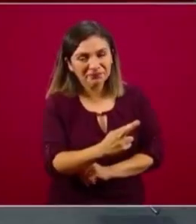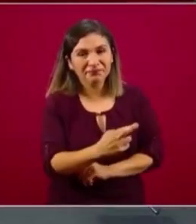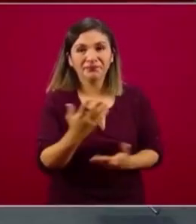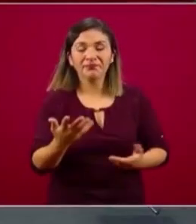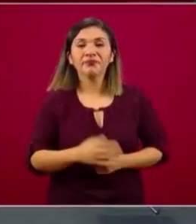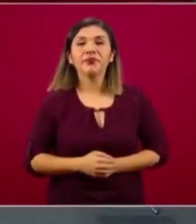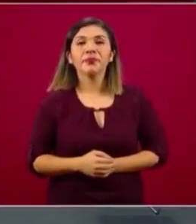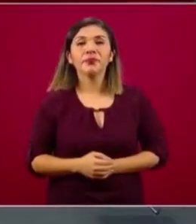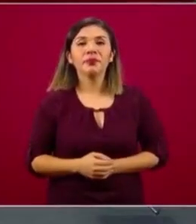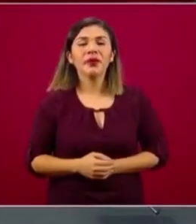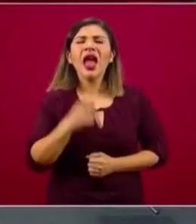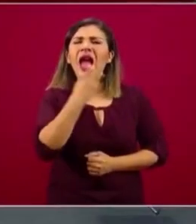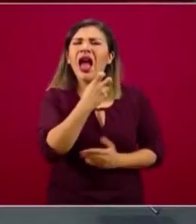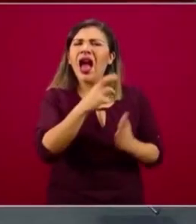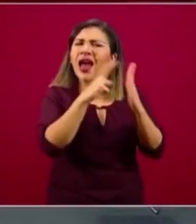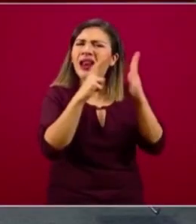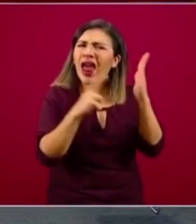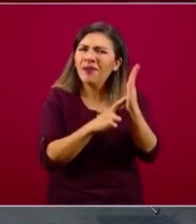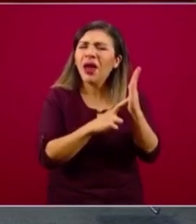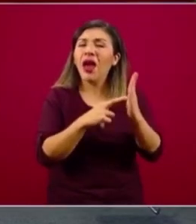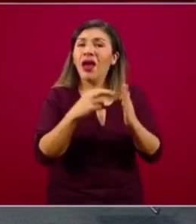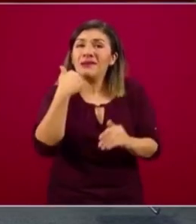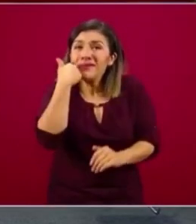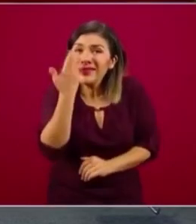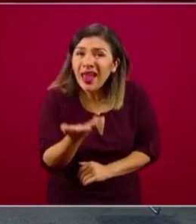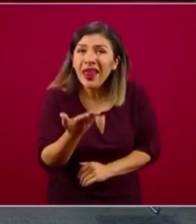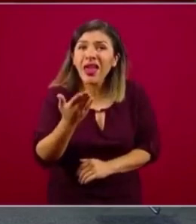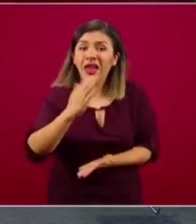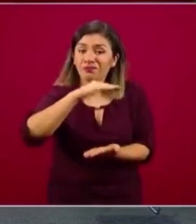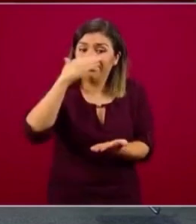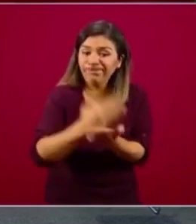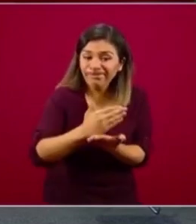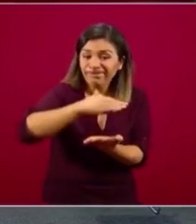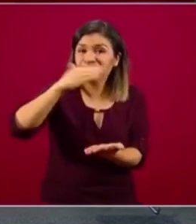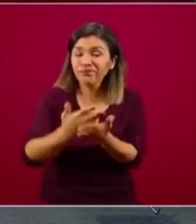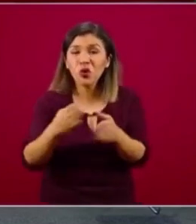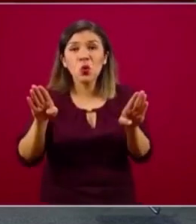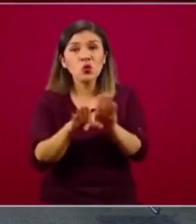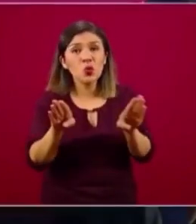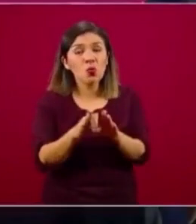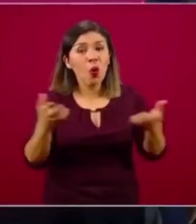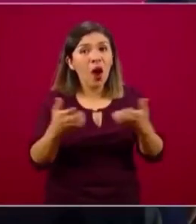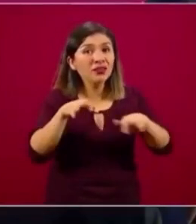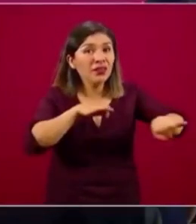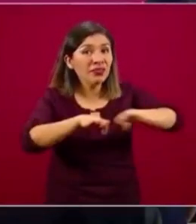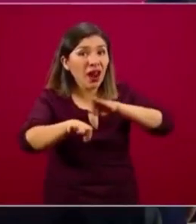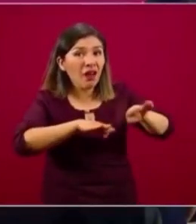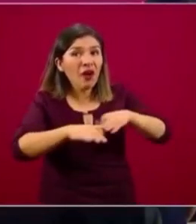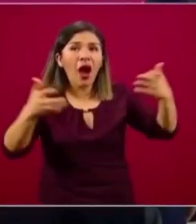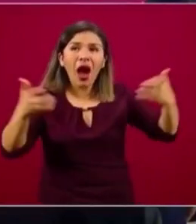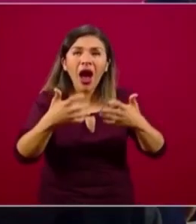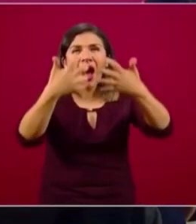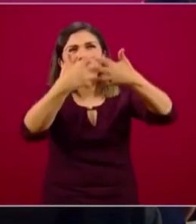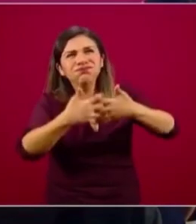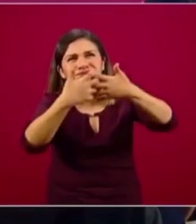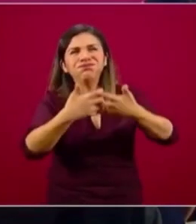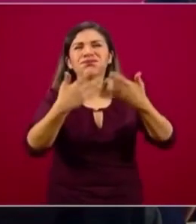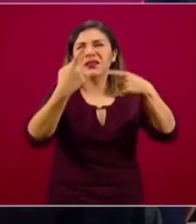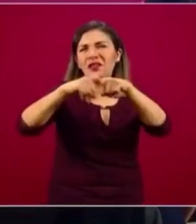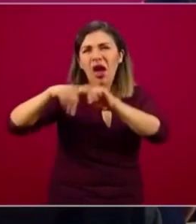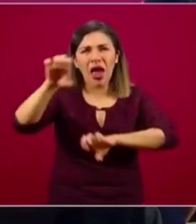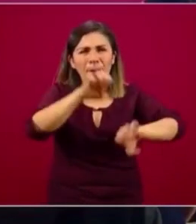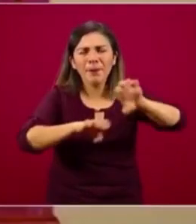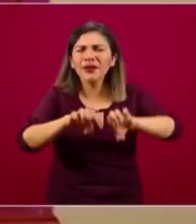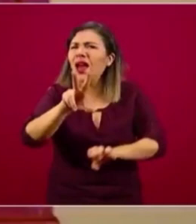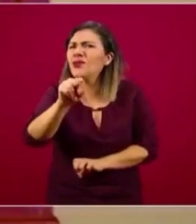manera obstaculizar el proceso de operación, creación, construcción o cierre de una empresa. Al contrario, lo que busca es que tengan los